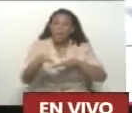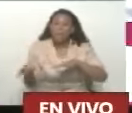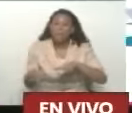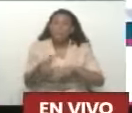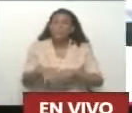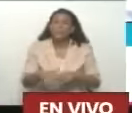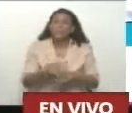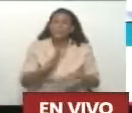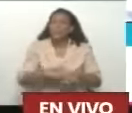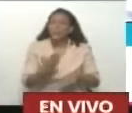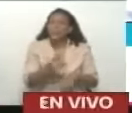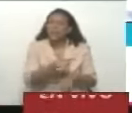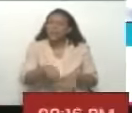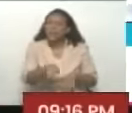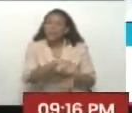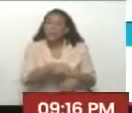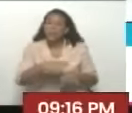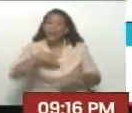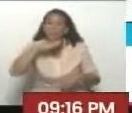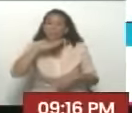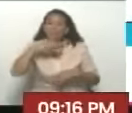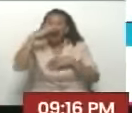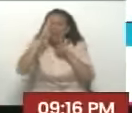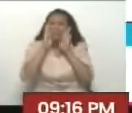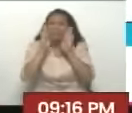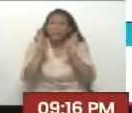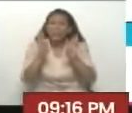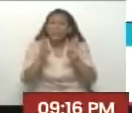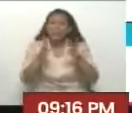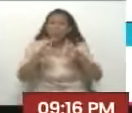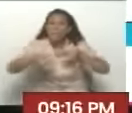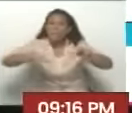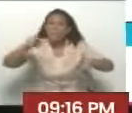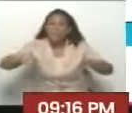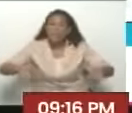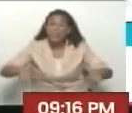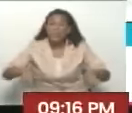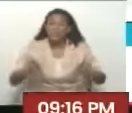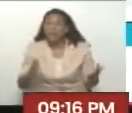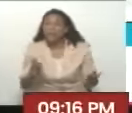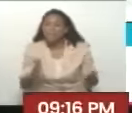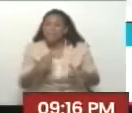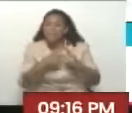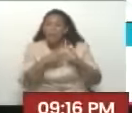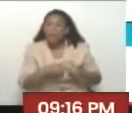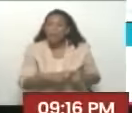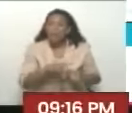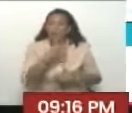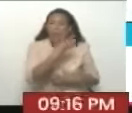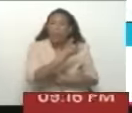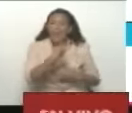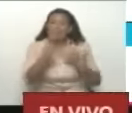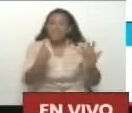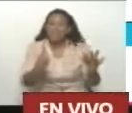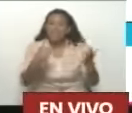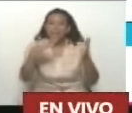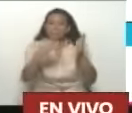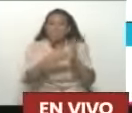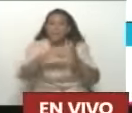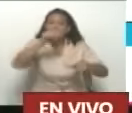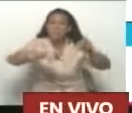tiene una capacidad de atender una población de 46.750